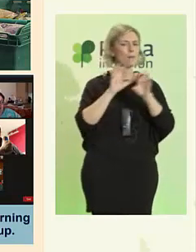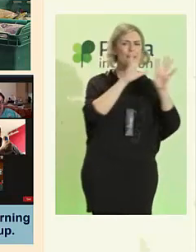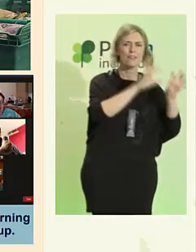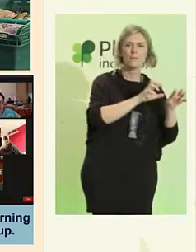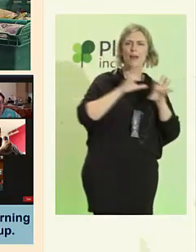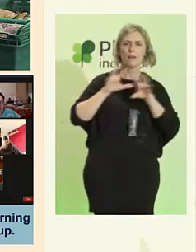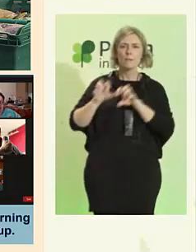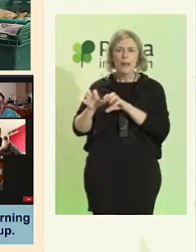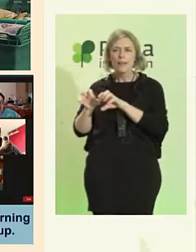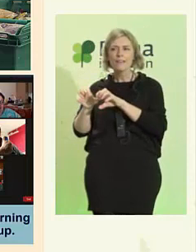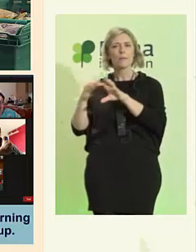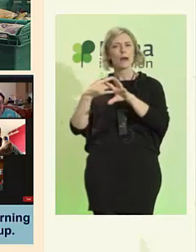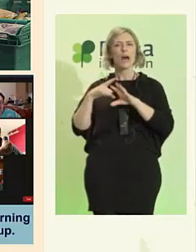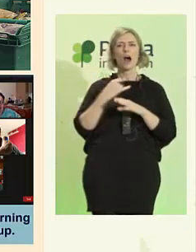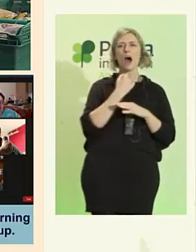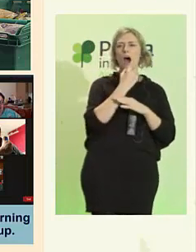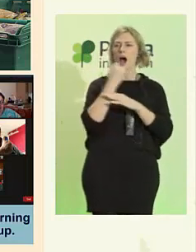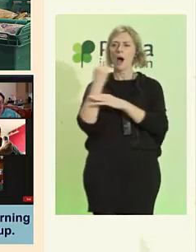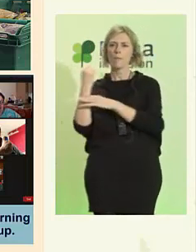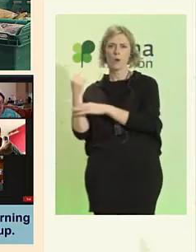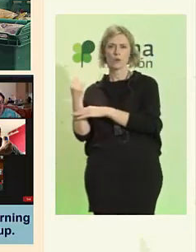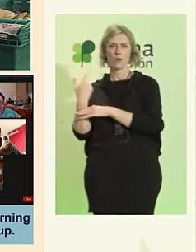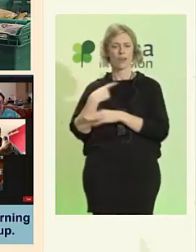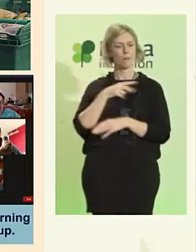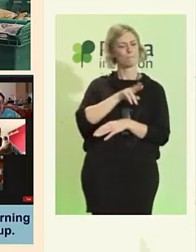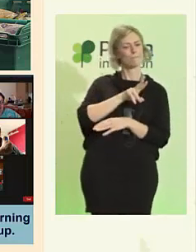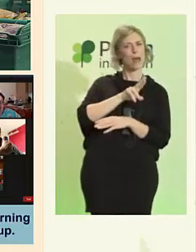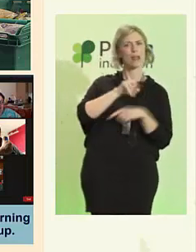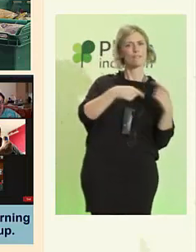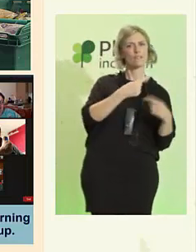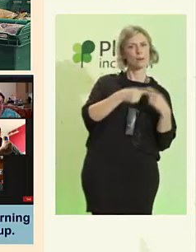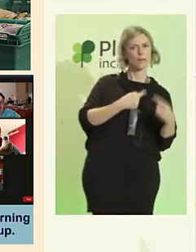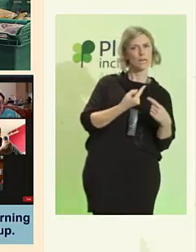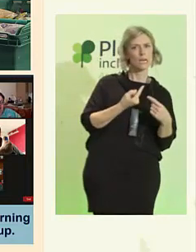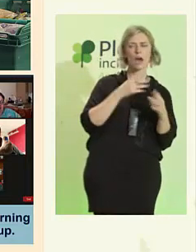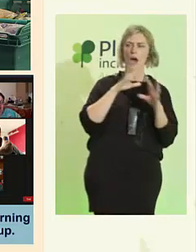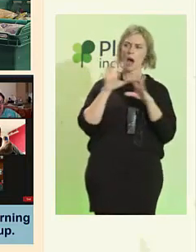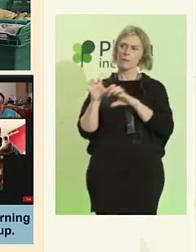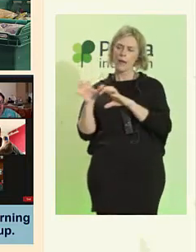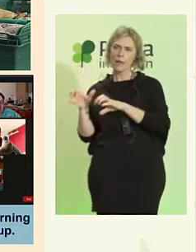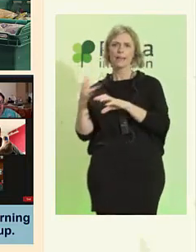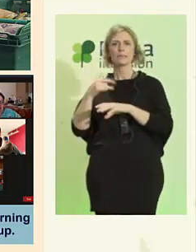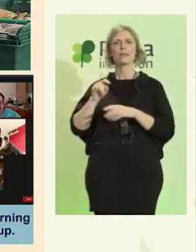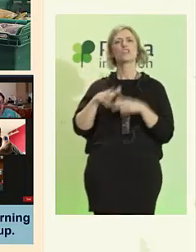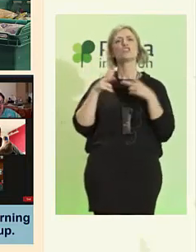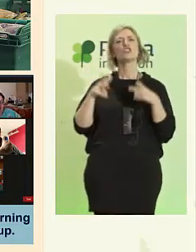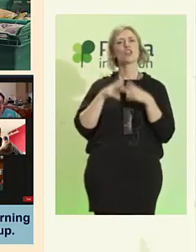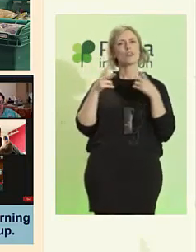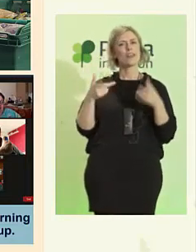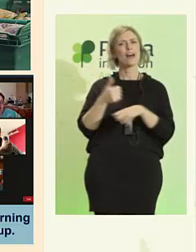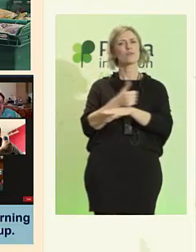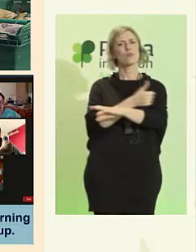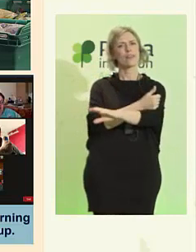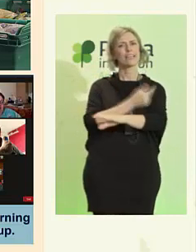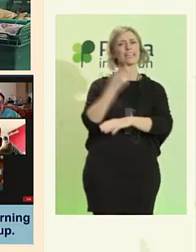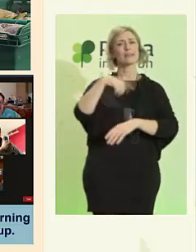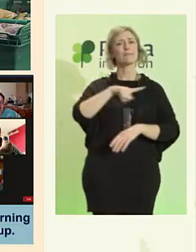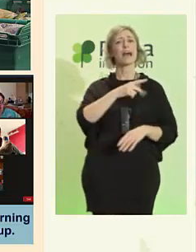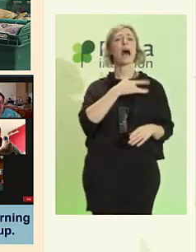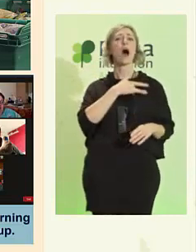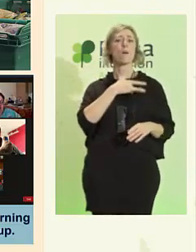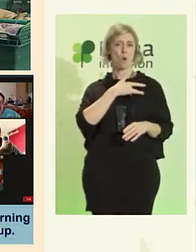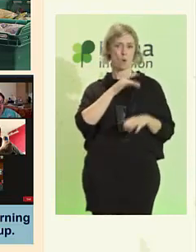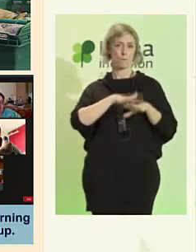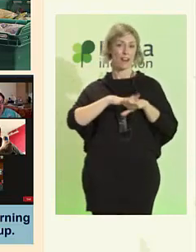por pares, de la planificación, pero también de la sociedad, la ciudadanía y del amor. Para que estas familias